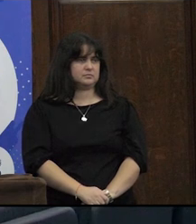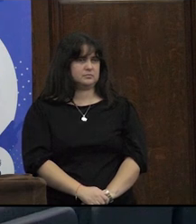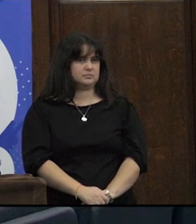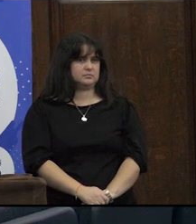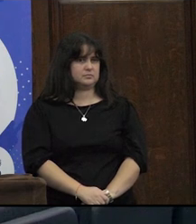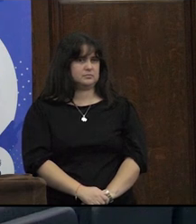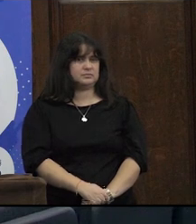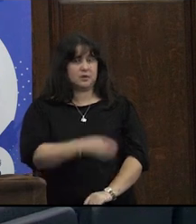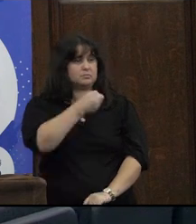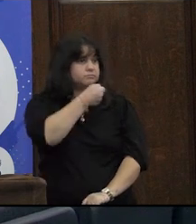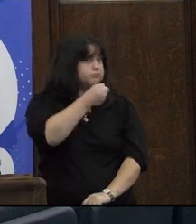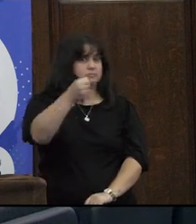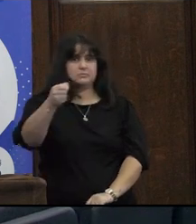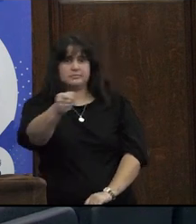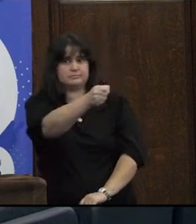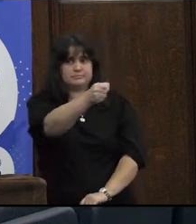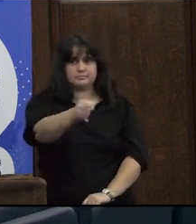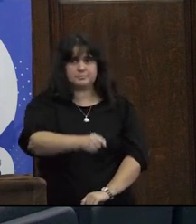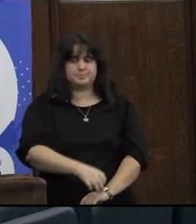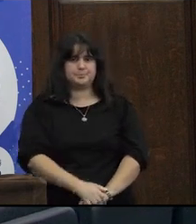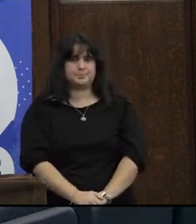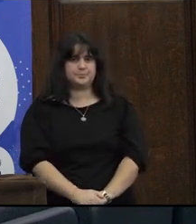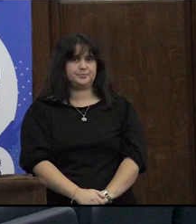si hay un micrófono por ahí